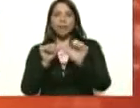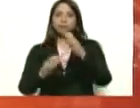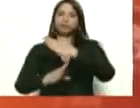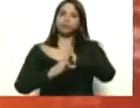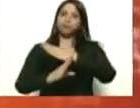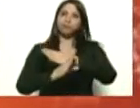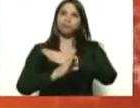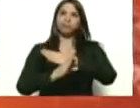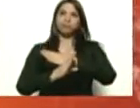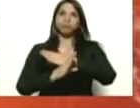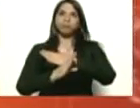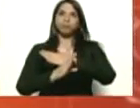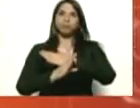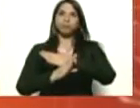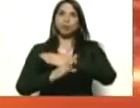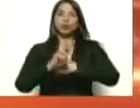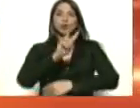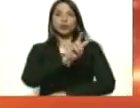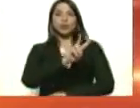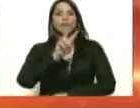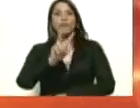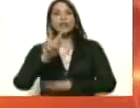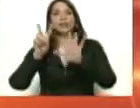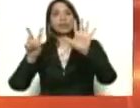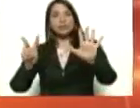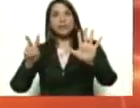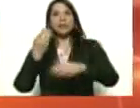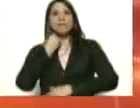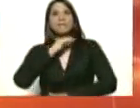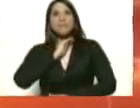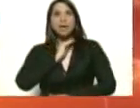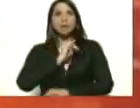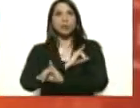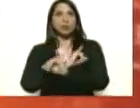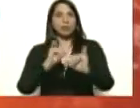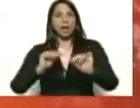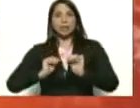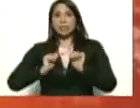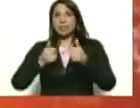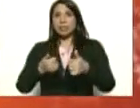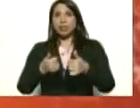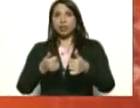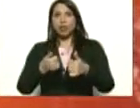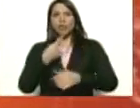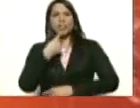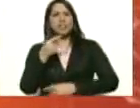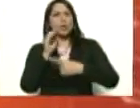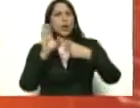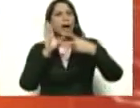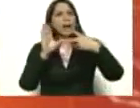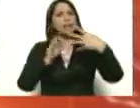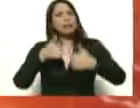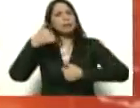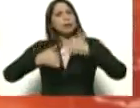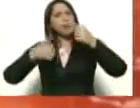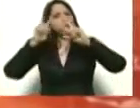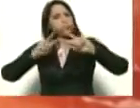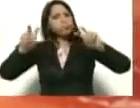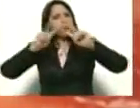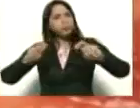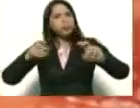227 casos y estábamos al inicio dando las características de estas